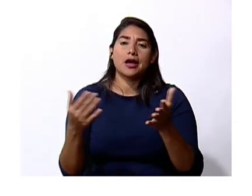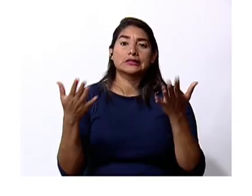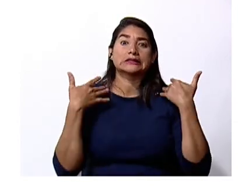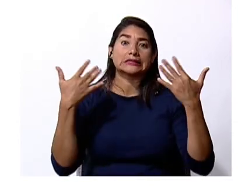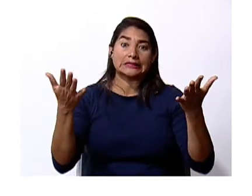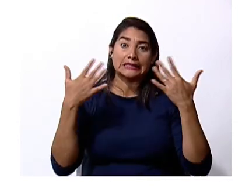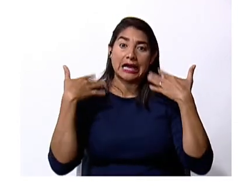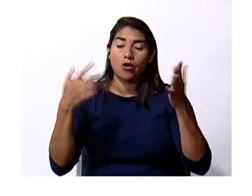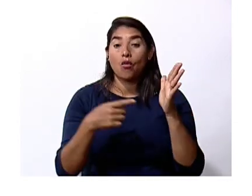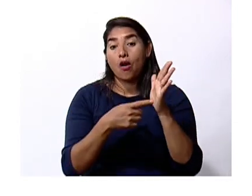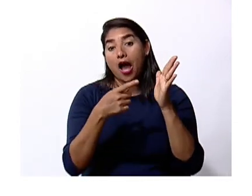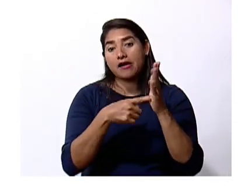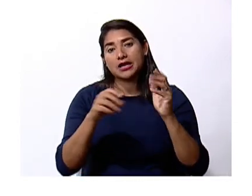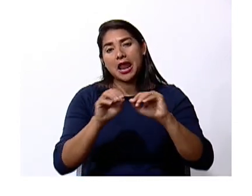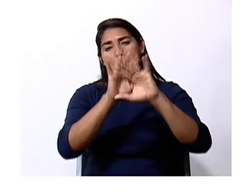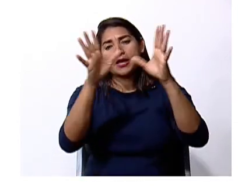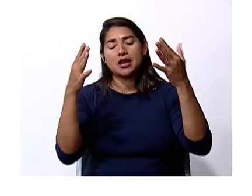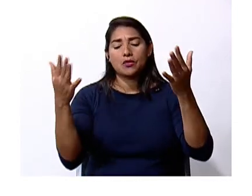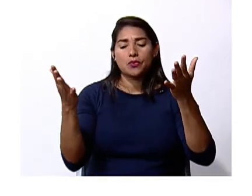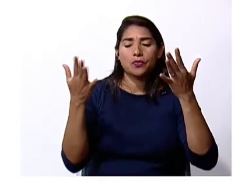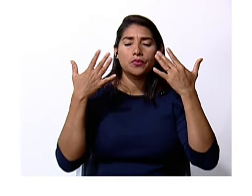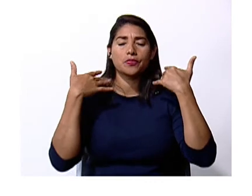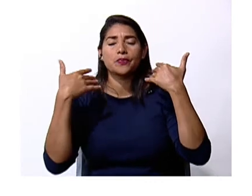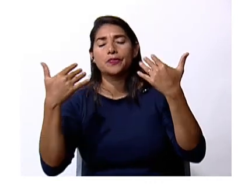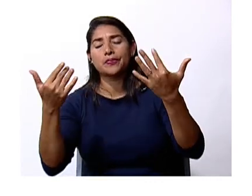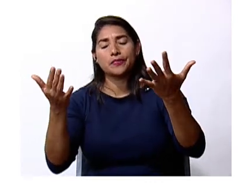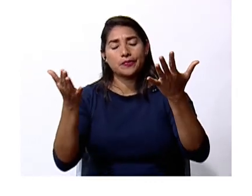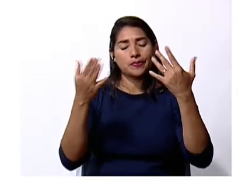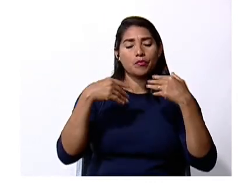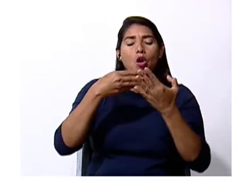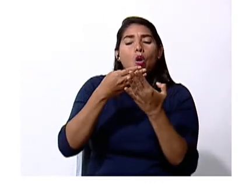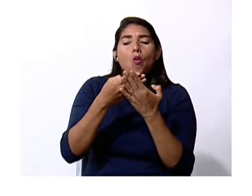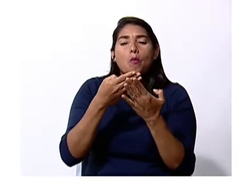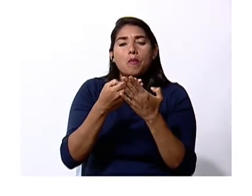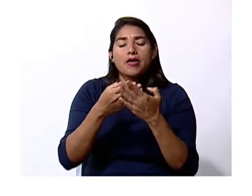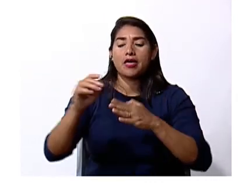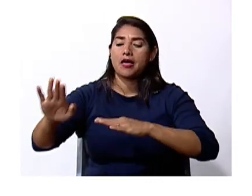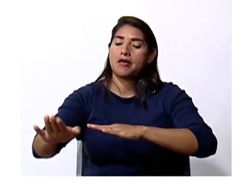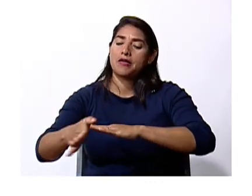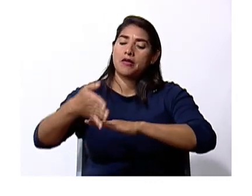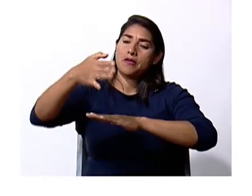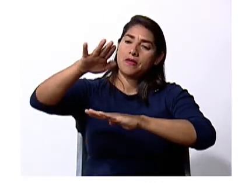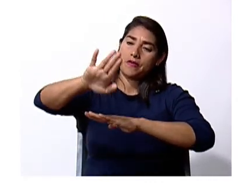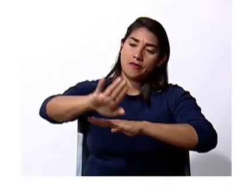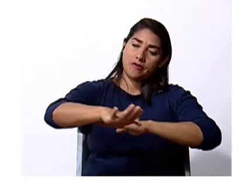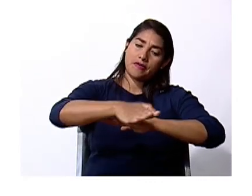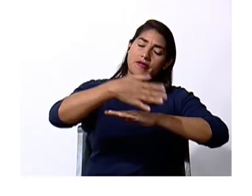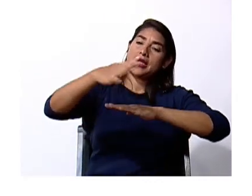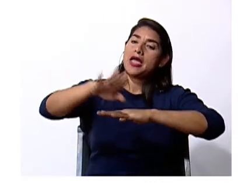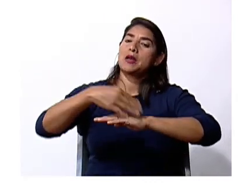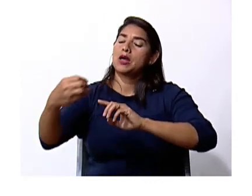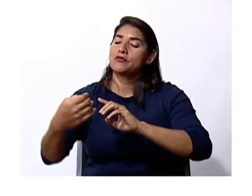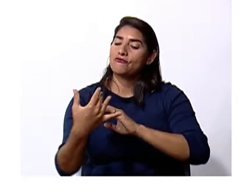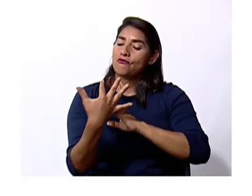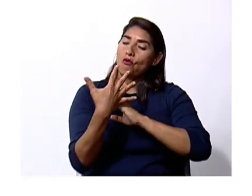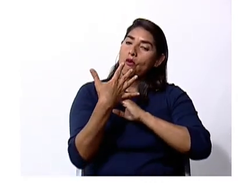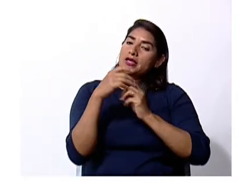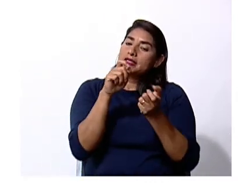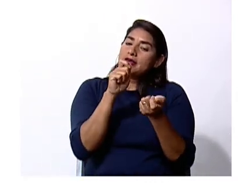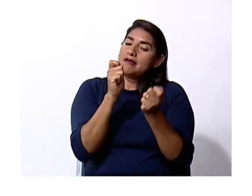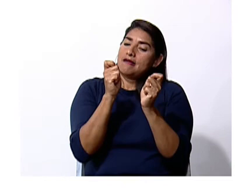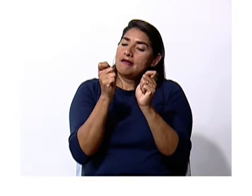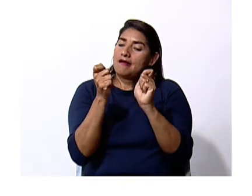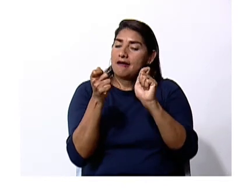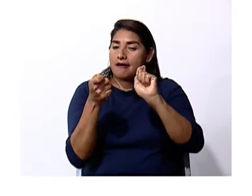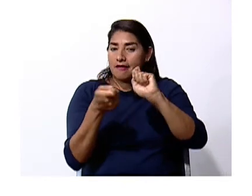a veces las mañanas son un poquito más frescas por la humedad el mar tiene muchísimo que ver y es el que regula en